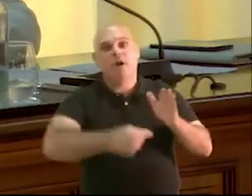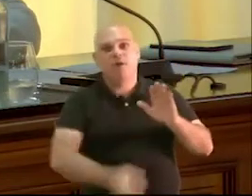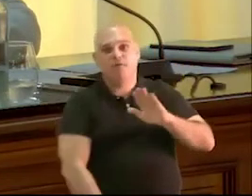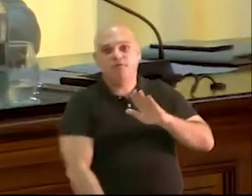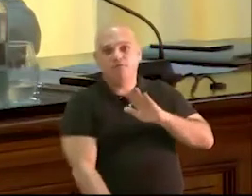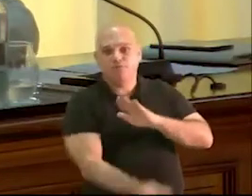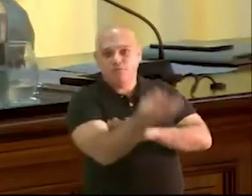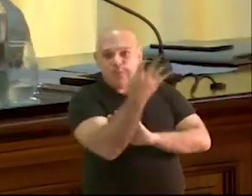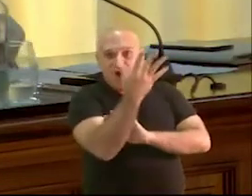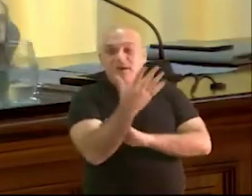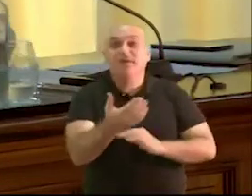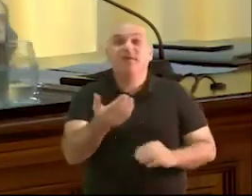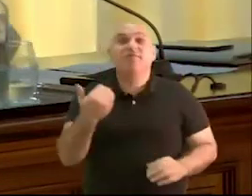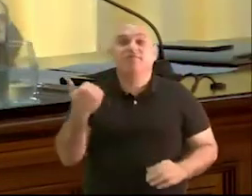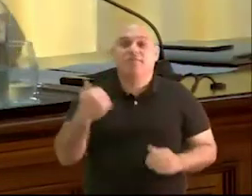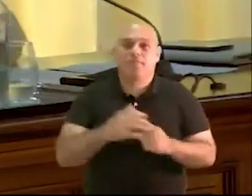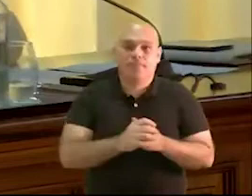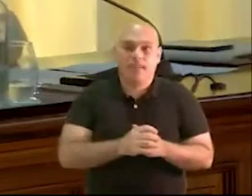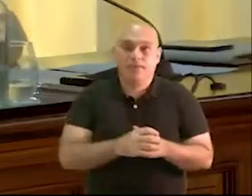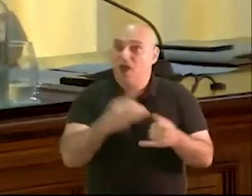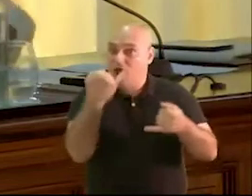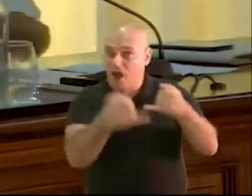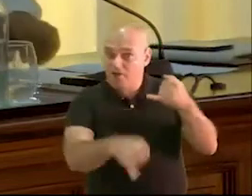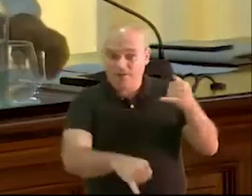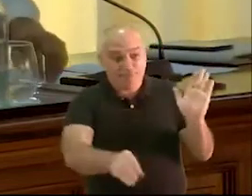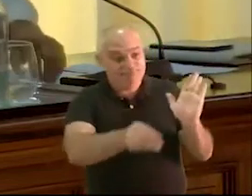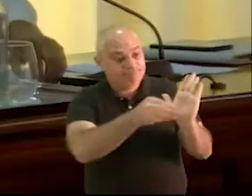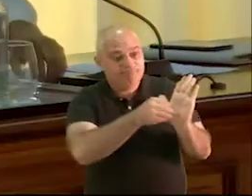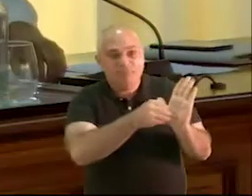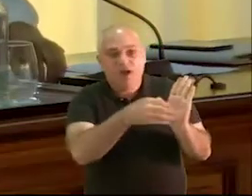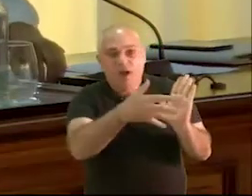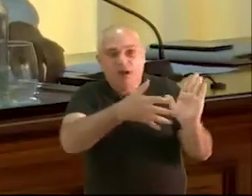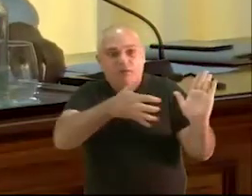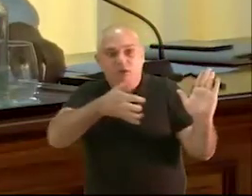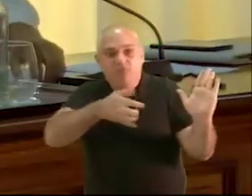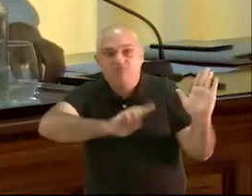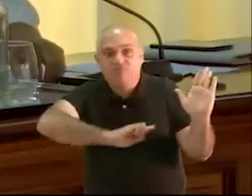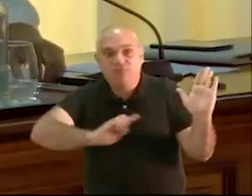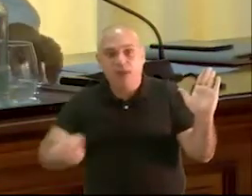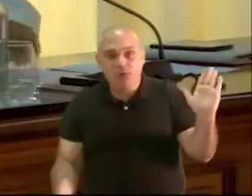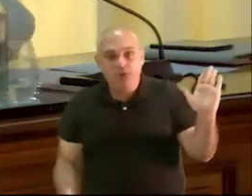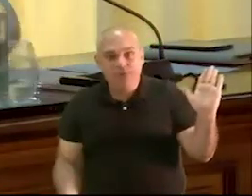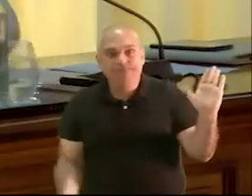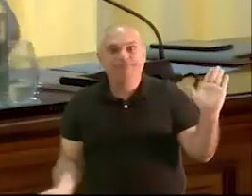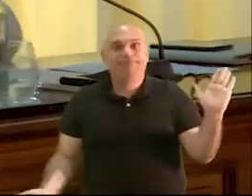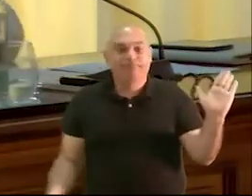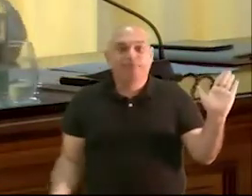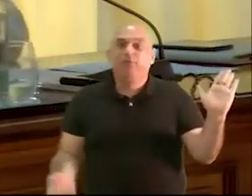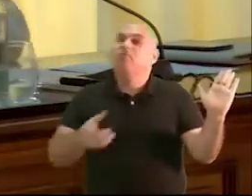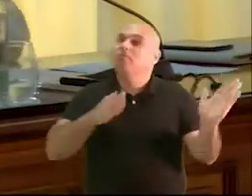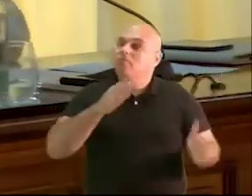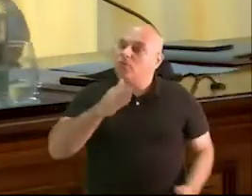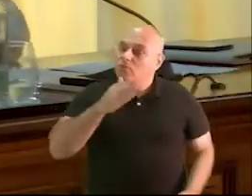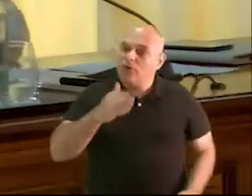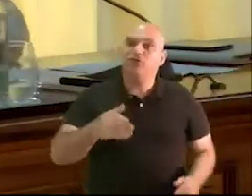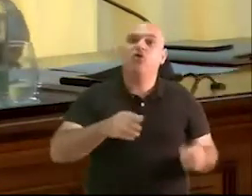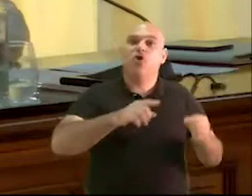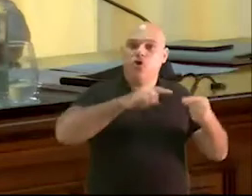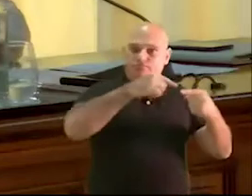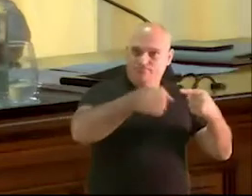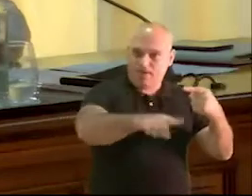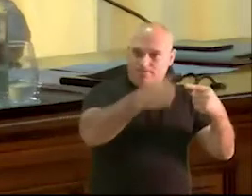de Alanzarote y La Graciosa y que tampoco se recogen las cuestiones que en él se derivan en este informe. Por lo tanto, con estos dos antecedentes,